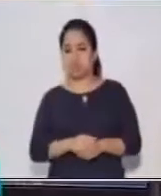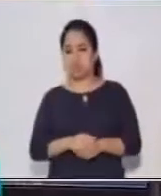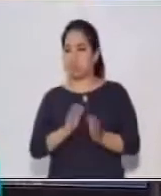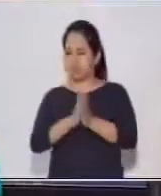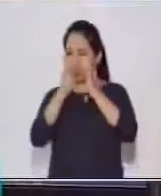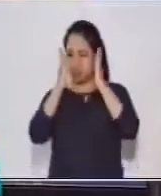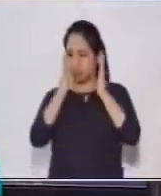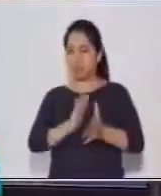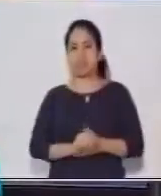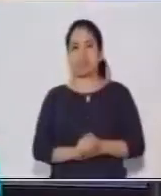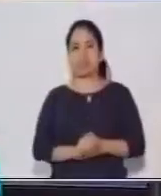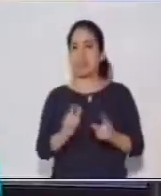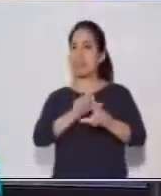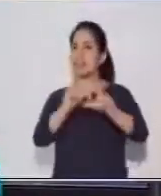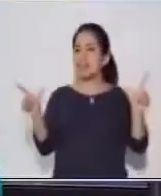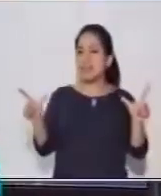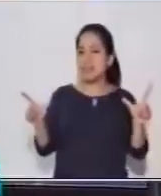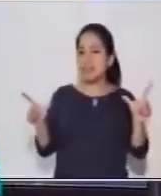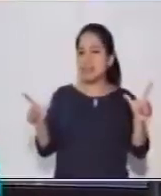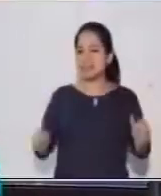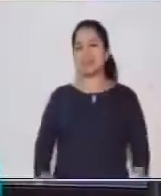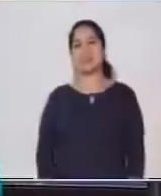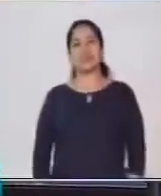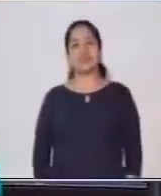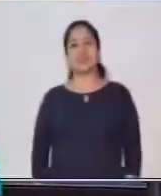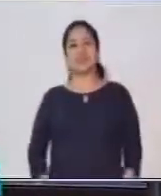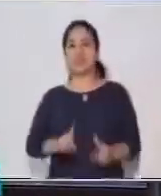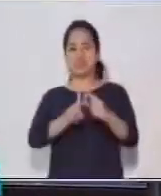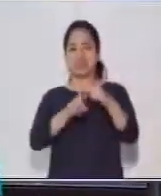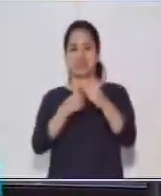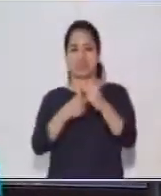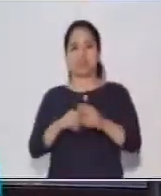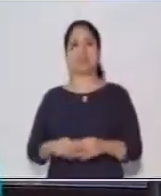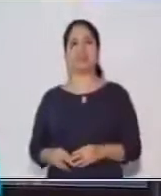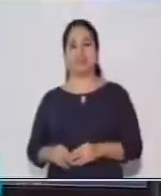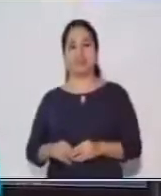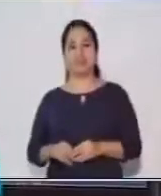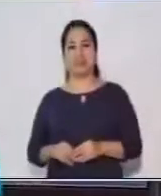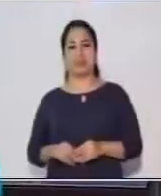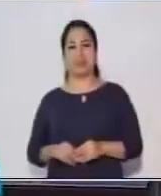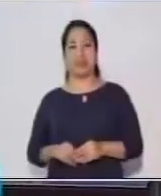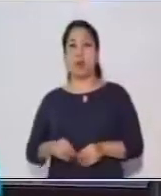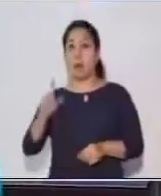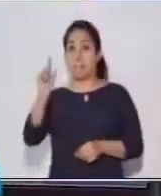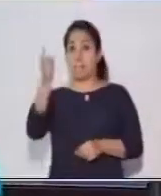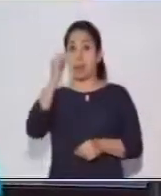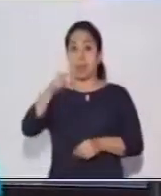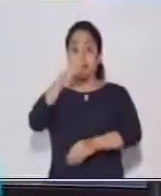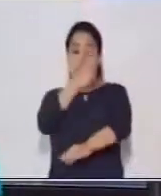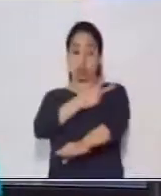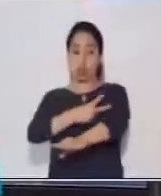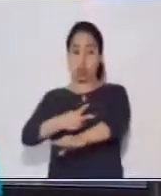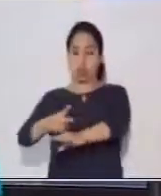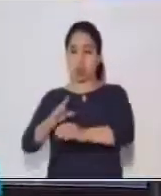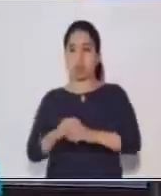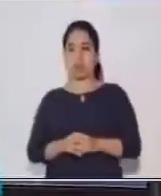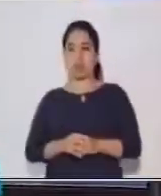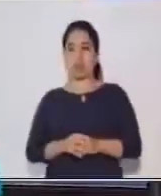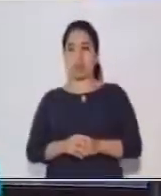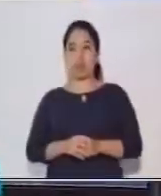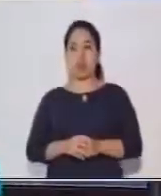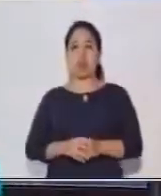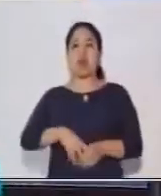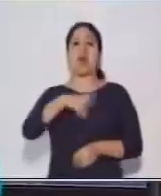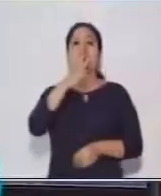atento? ¿Estás listo? Muy bien, iniciamos entonces. Nuestra primera historia dice, Hugo